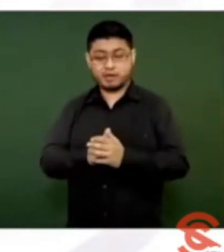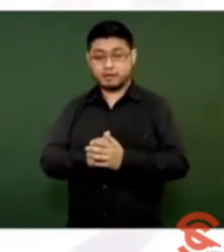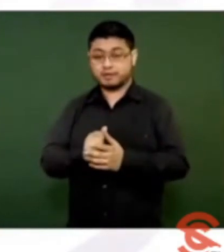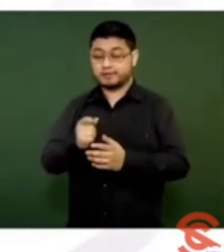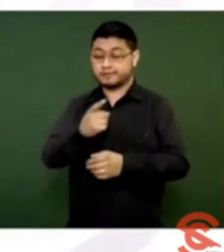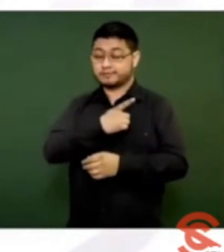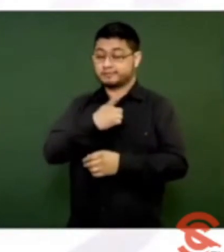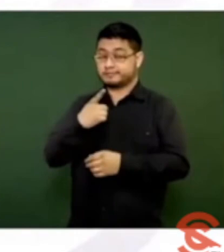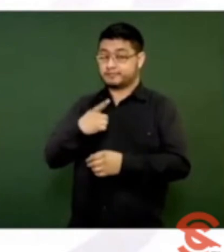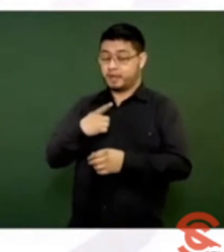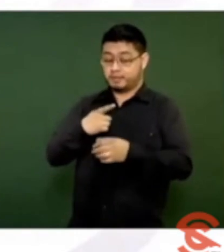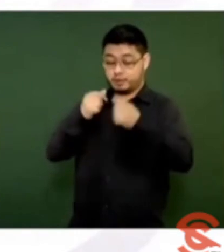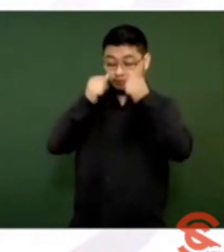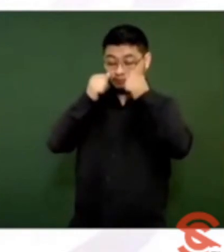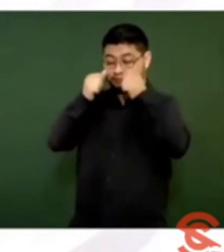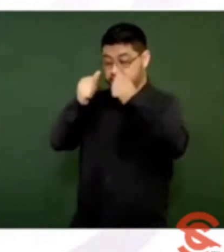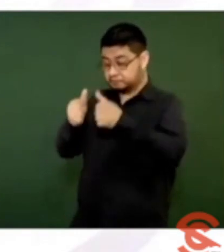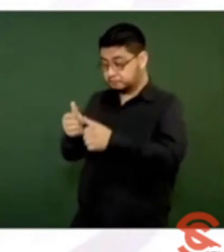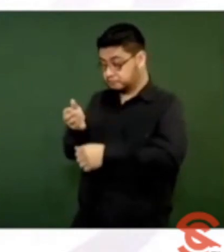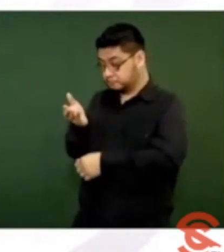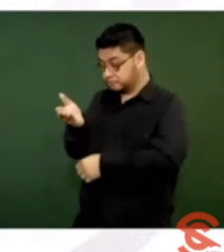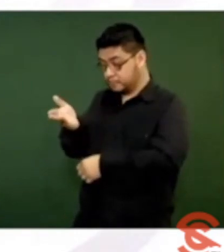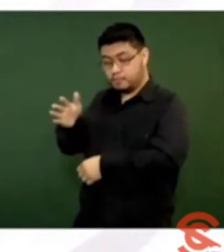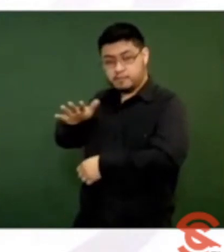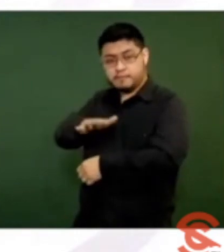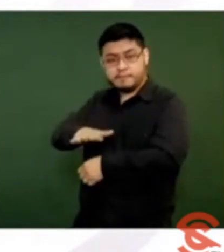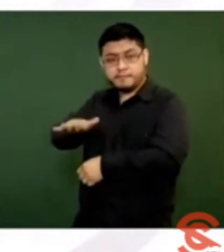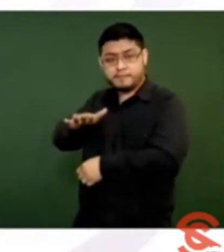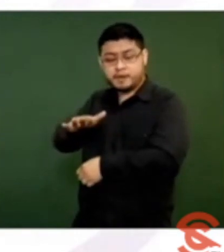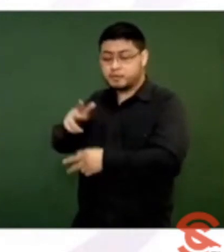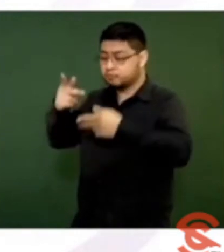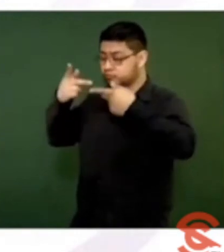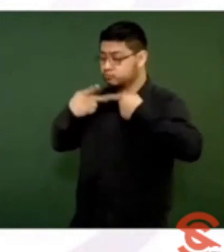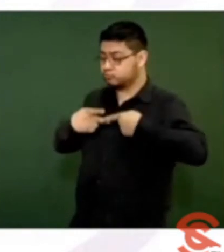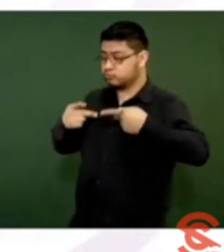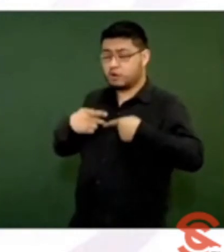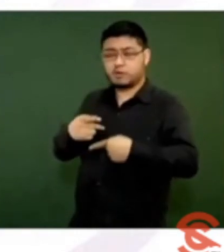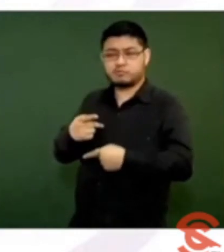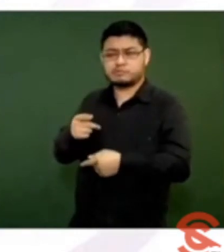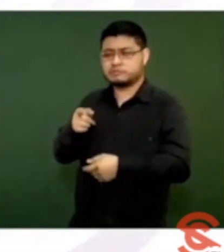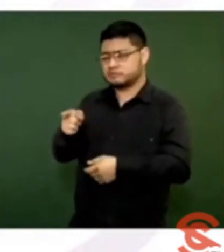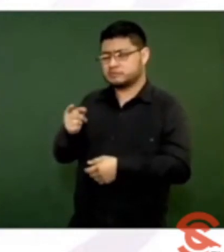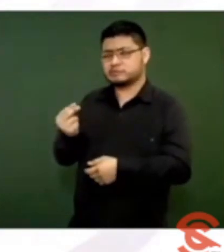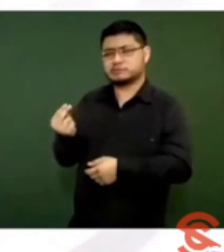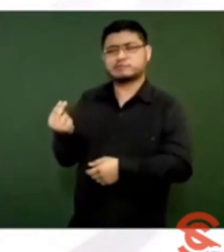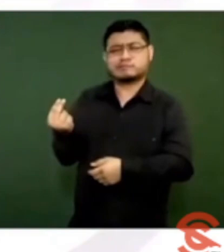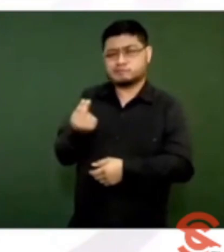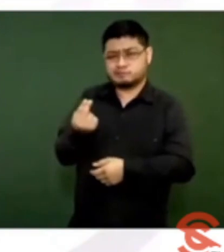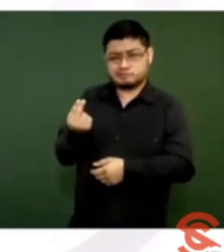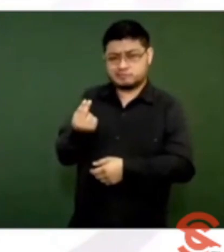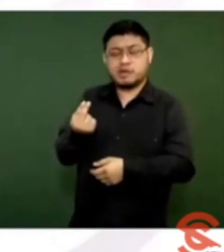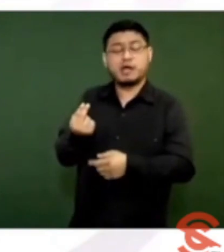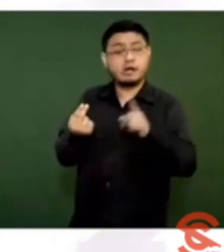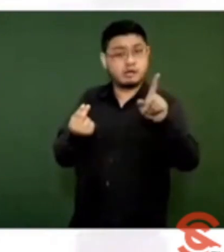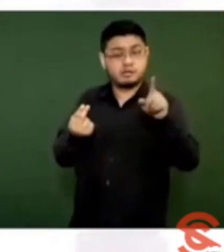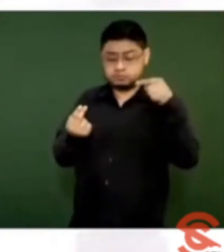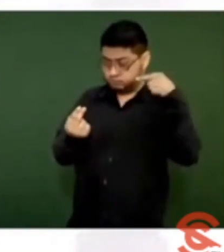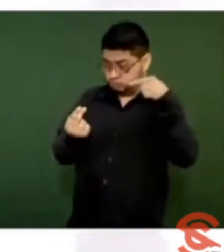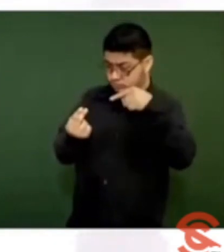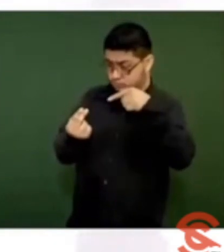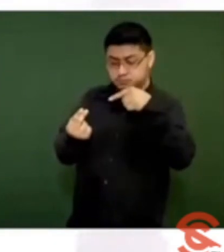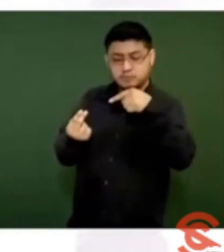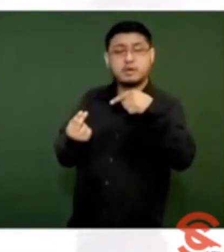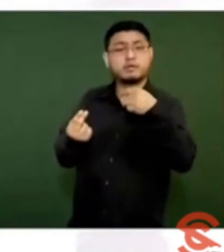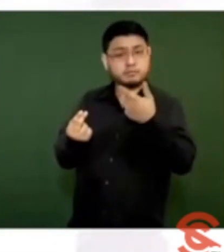a la población más desposeída y se tienen que atender de manera